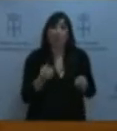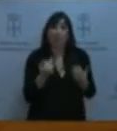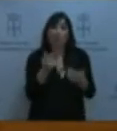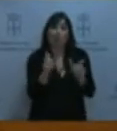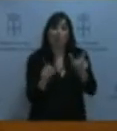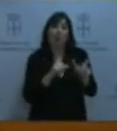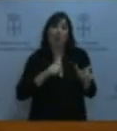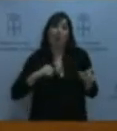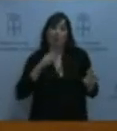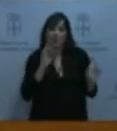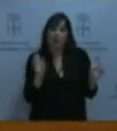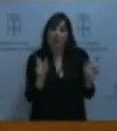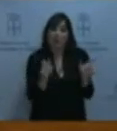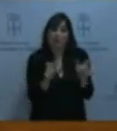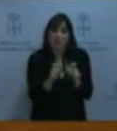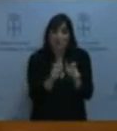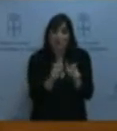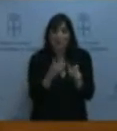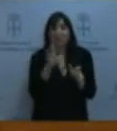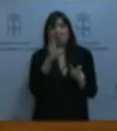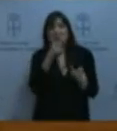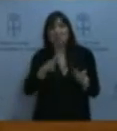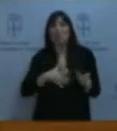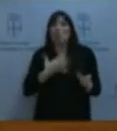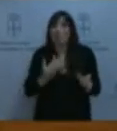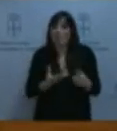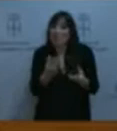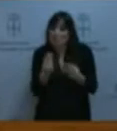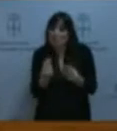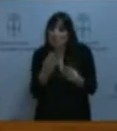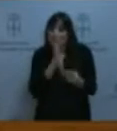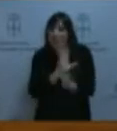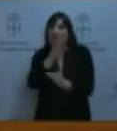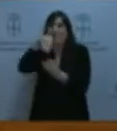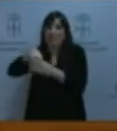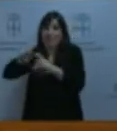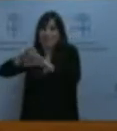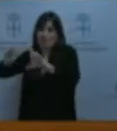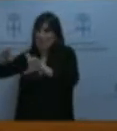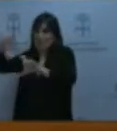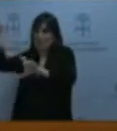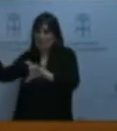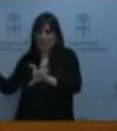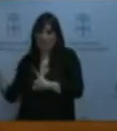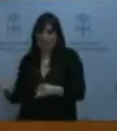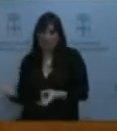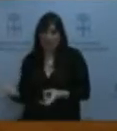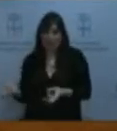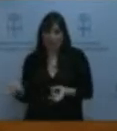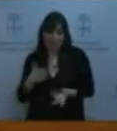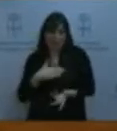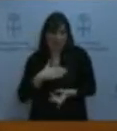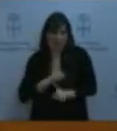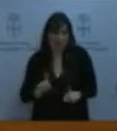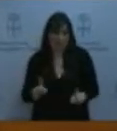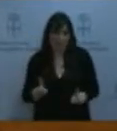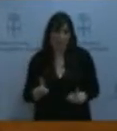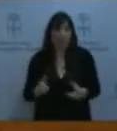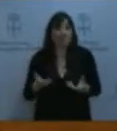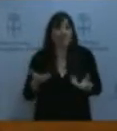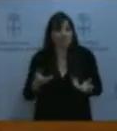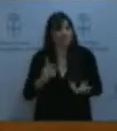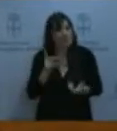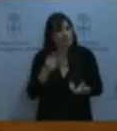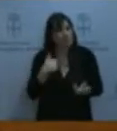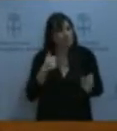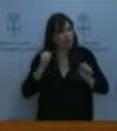a ser asalariados. En segundo lugar, estoy de acuerdo con usted en que la